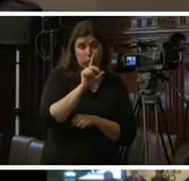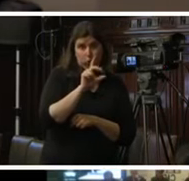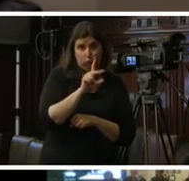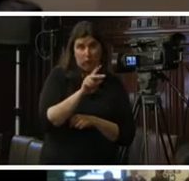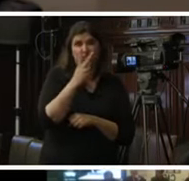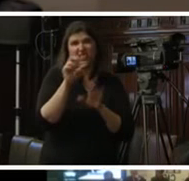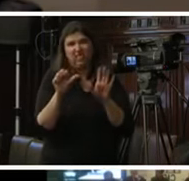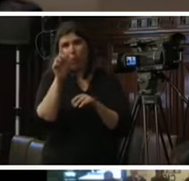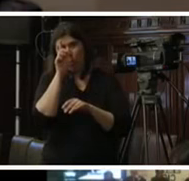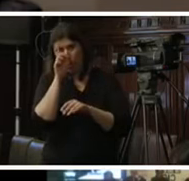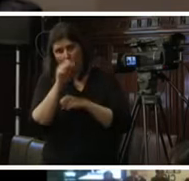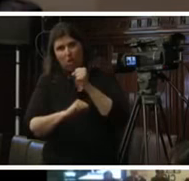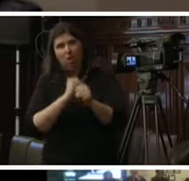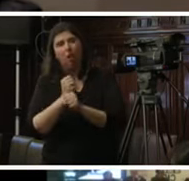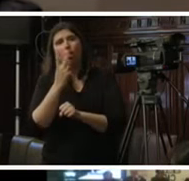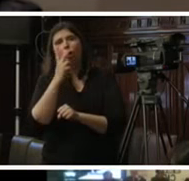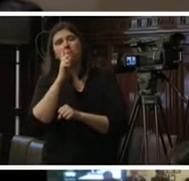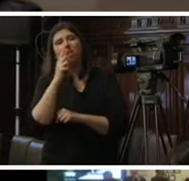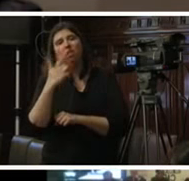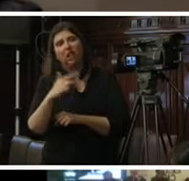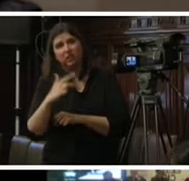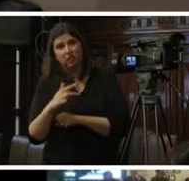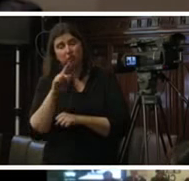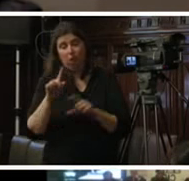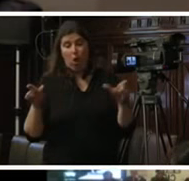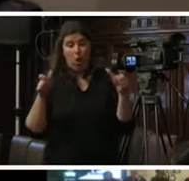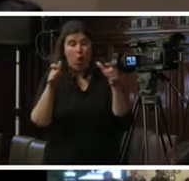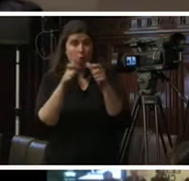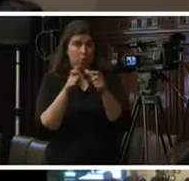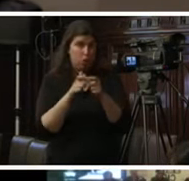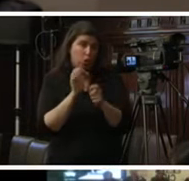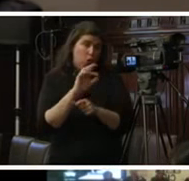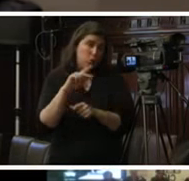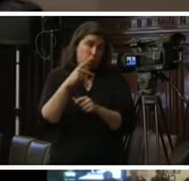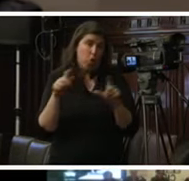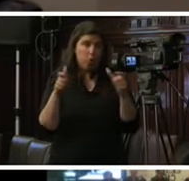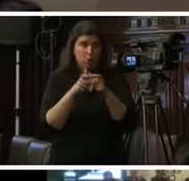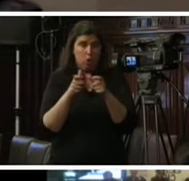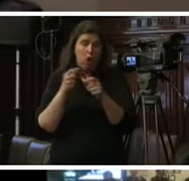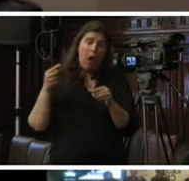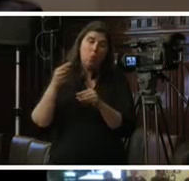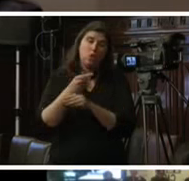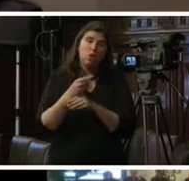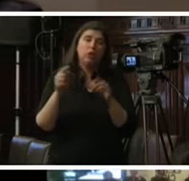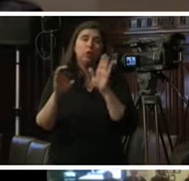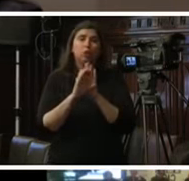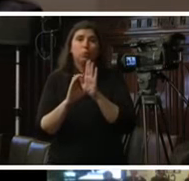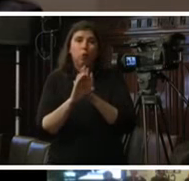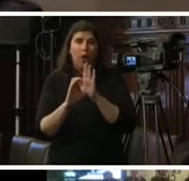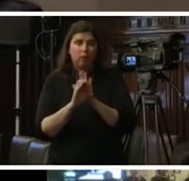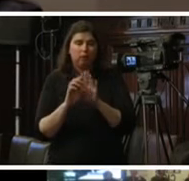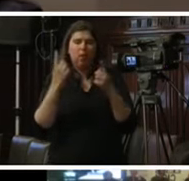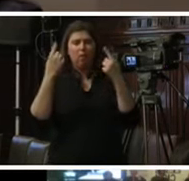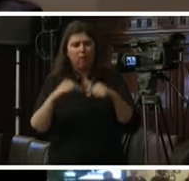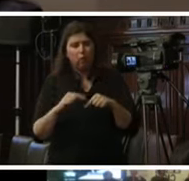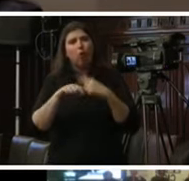julio del 2013 la comisión o la subcomisión de acusaciones constitucionales debatió